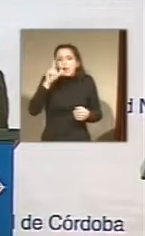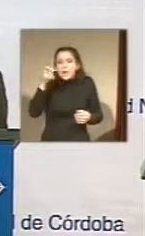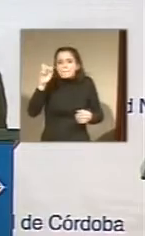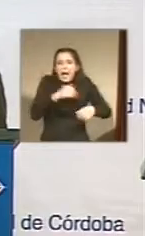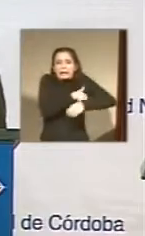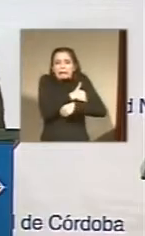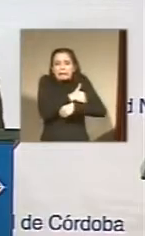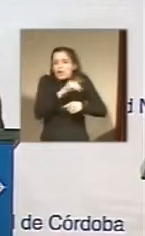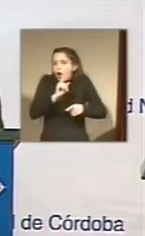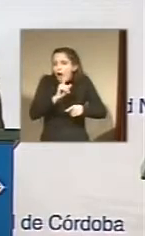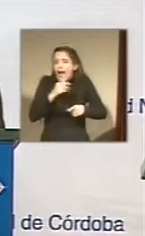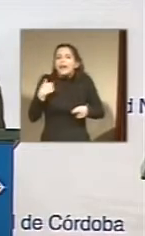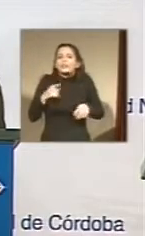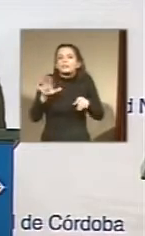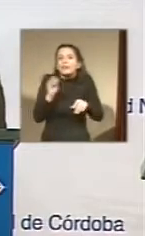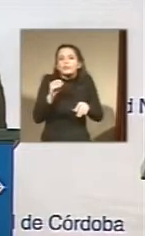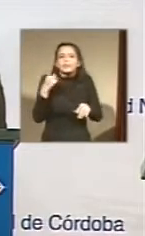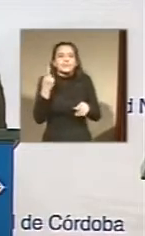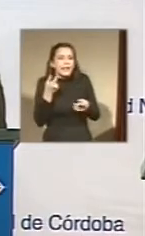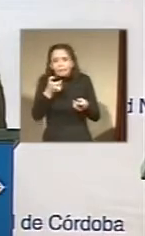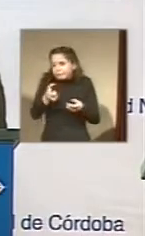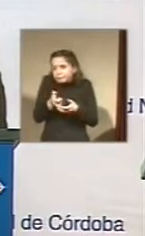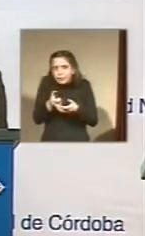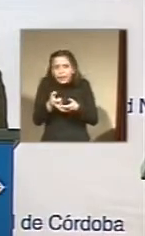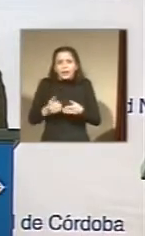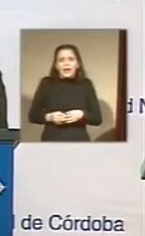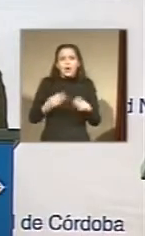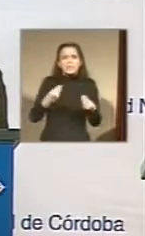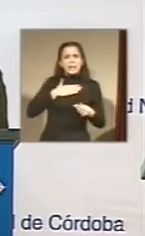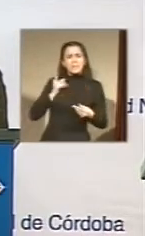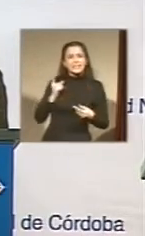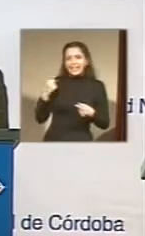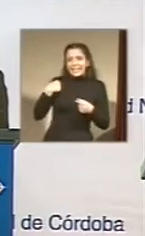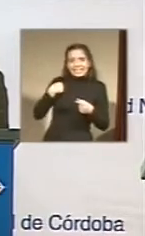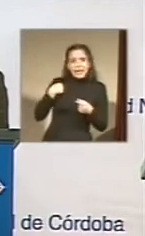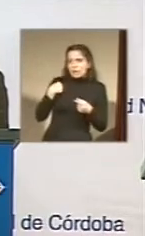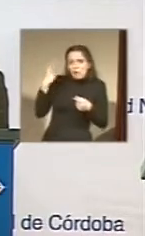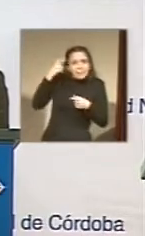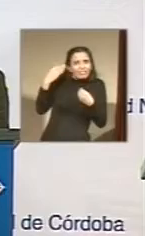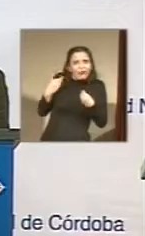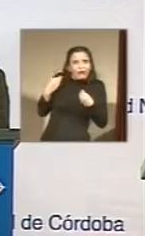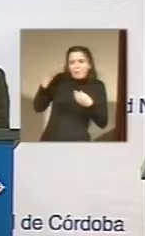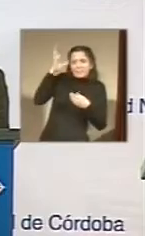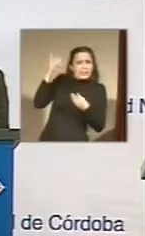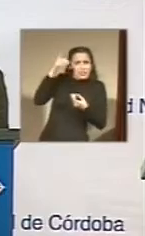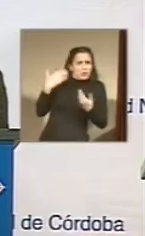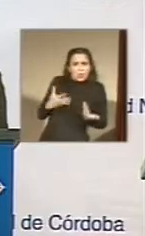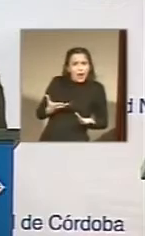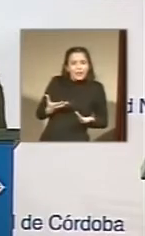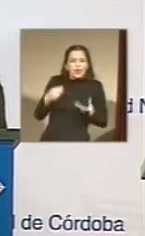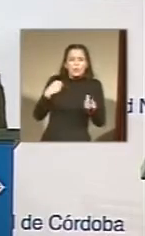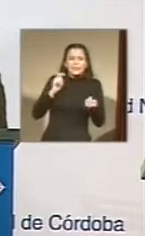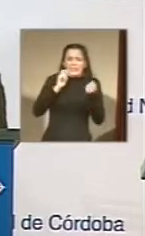una computadora? ¿Cómo hace una maestra que no fue entrenada en este cambio de lógica pasar de la analogía a lo digital?